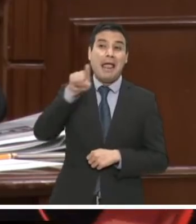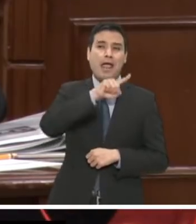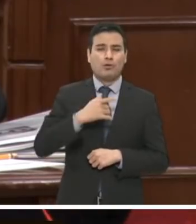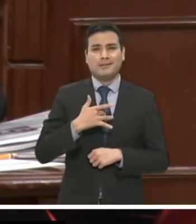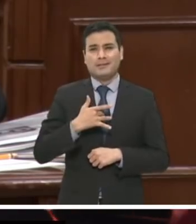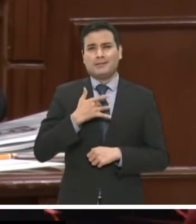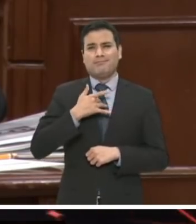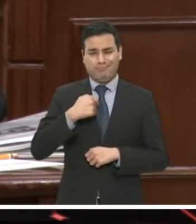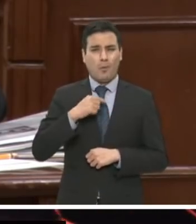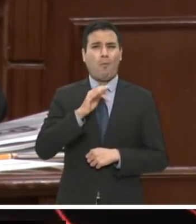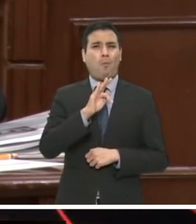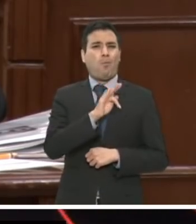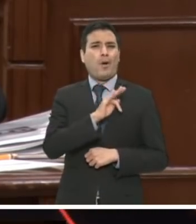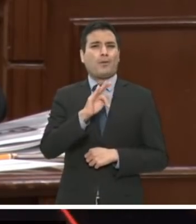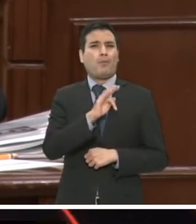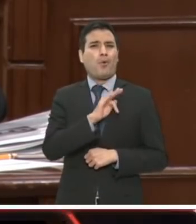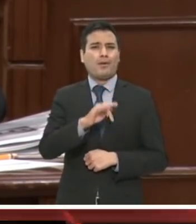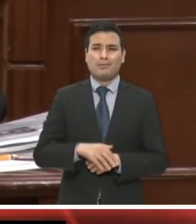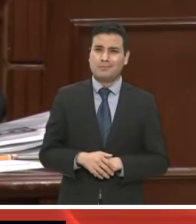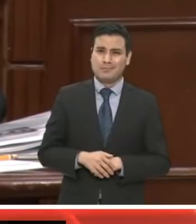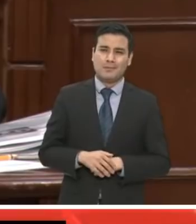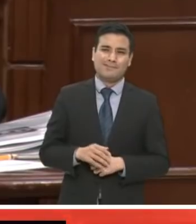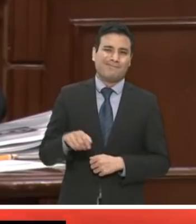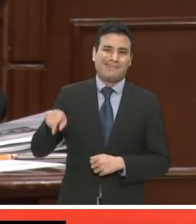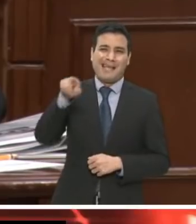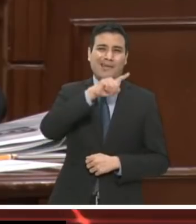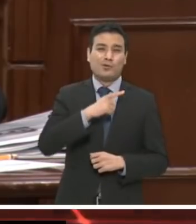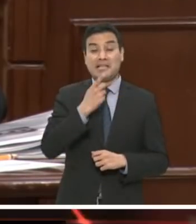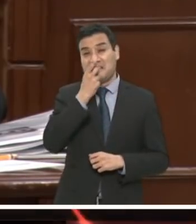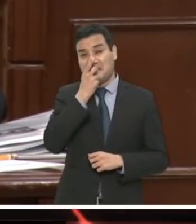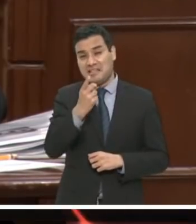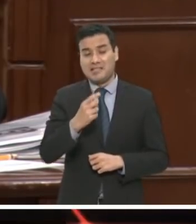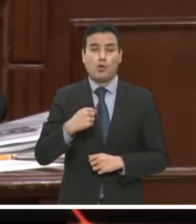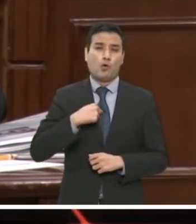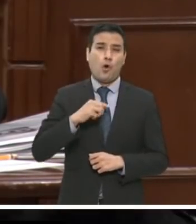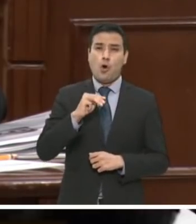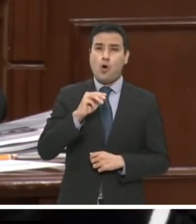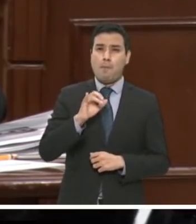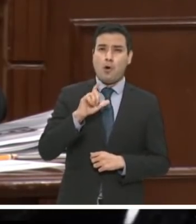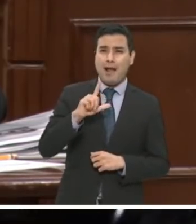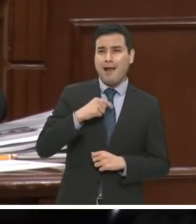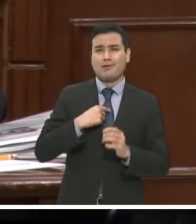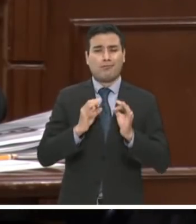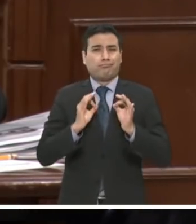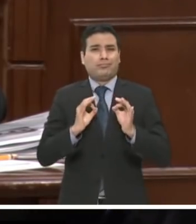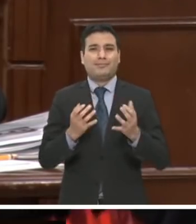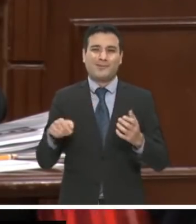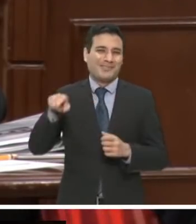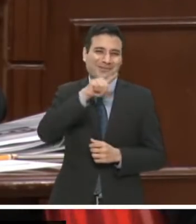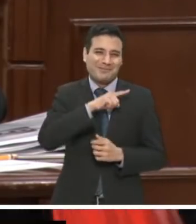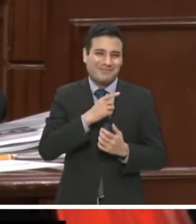poderosos apelaron a su caricaturesca autoridad moral para evadir la engañosa promesa.